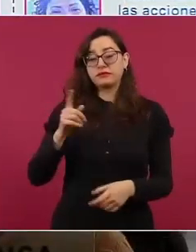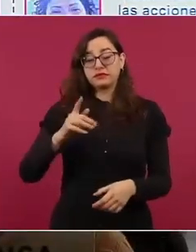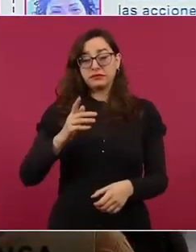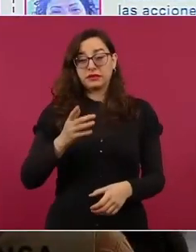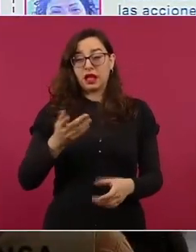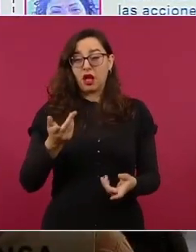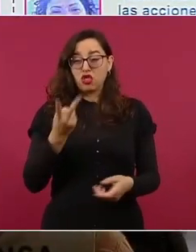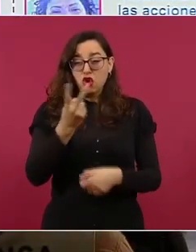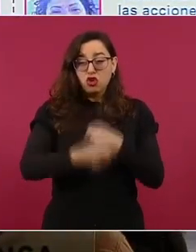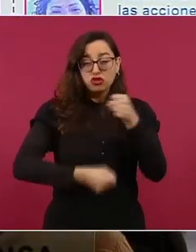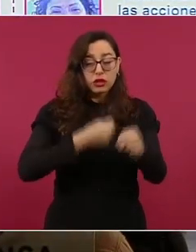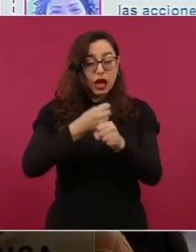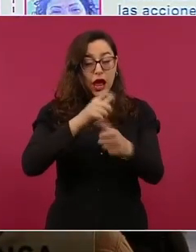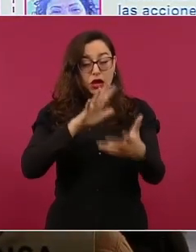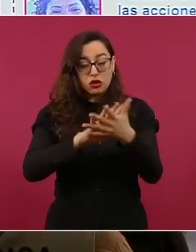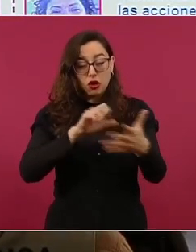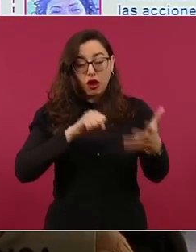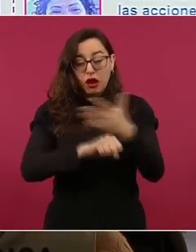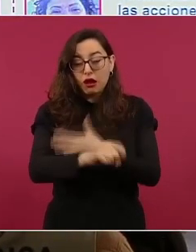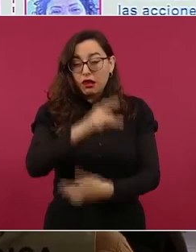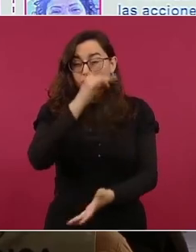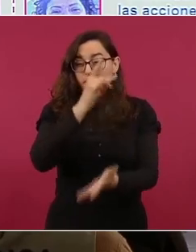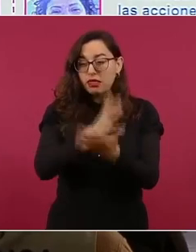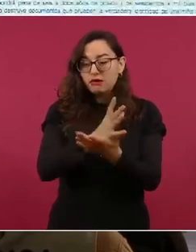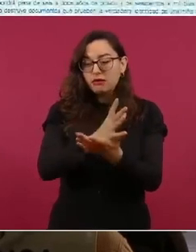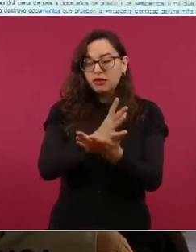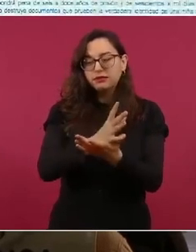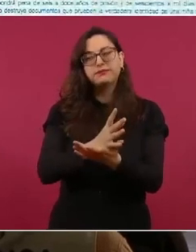no se recurriría si fuera el caso.